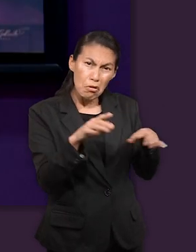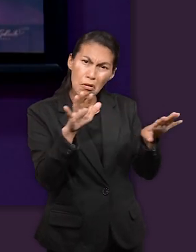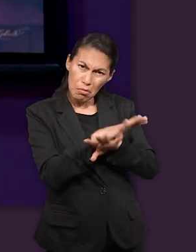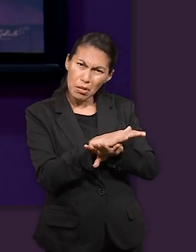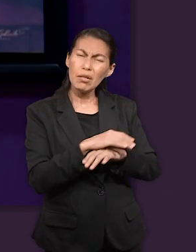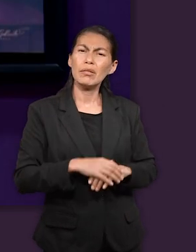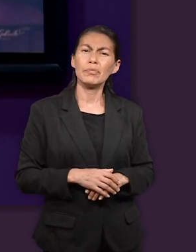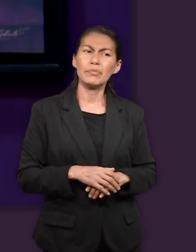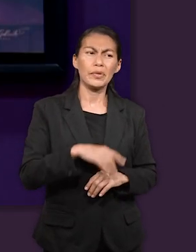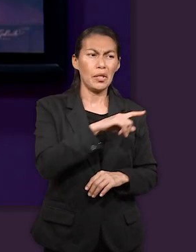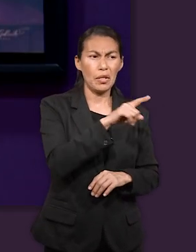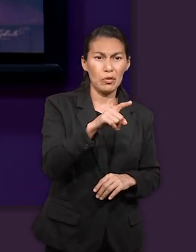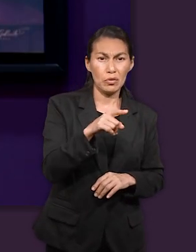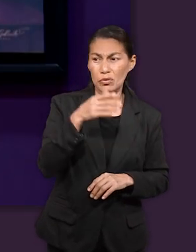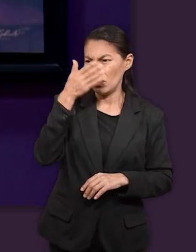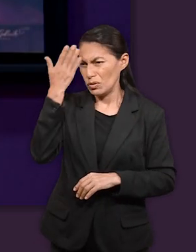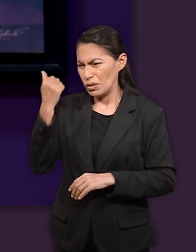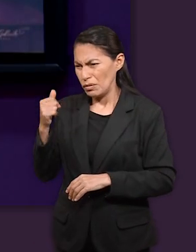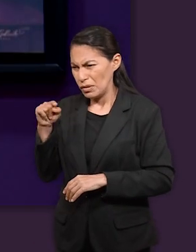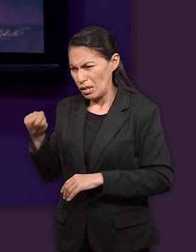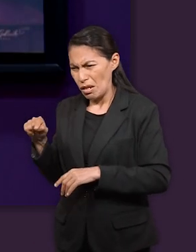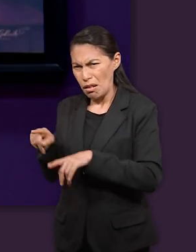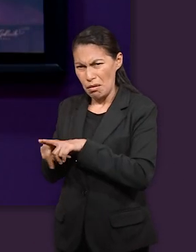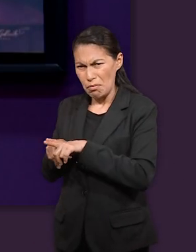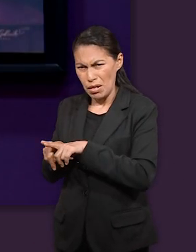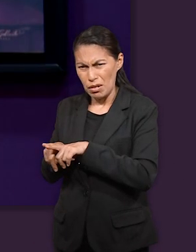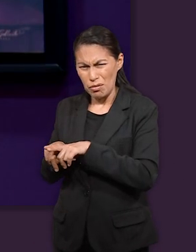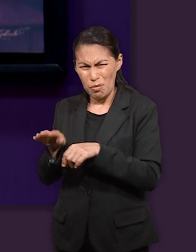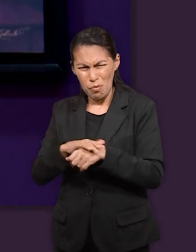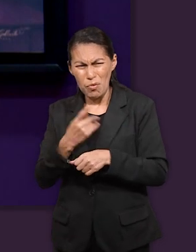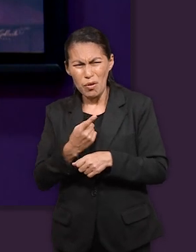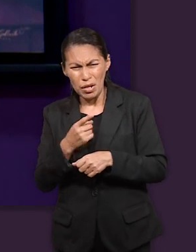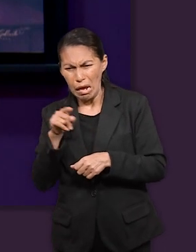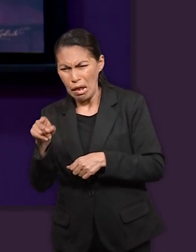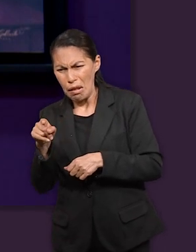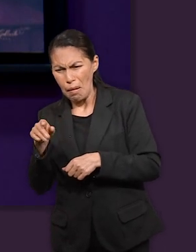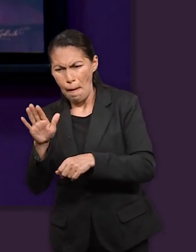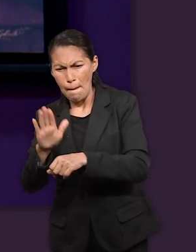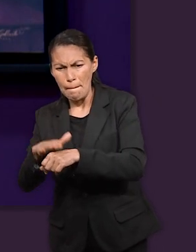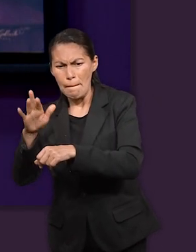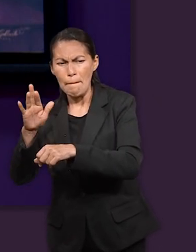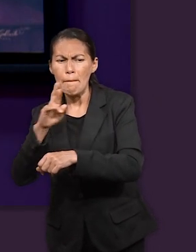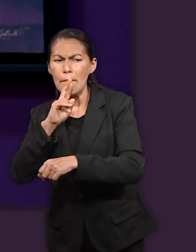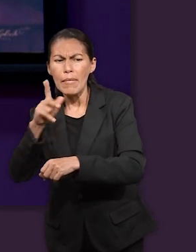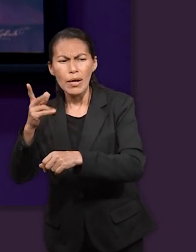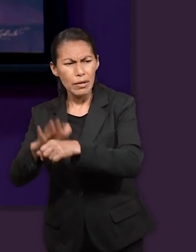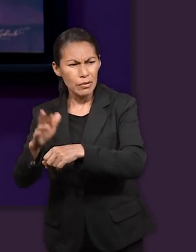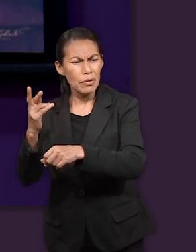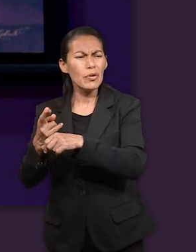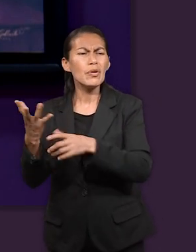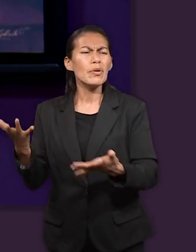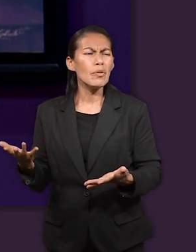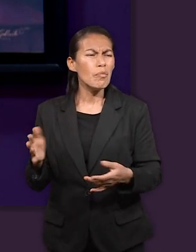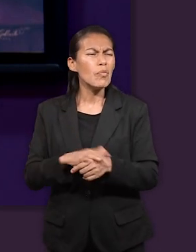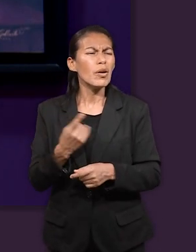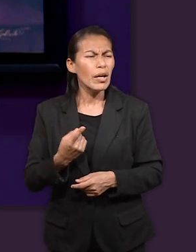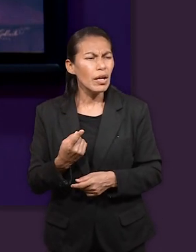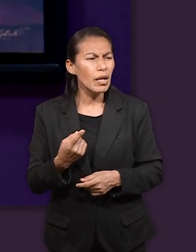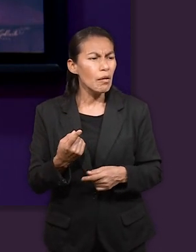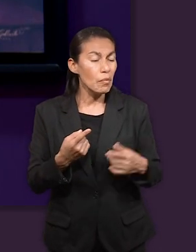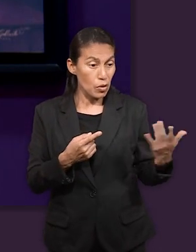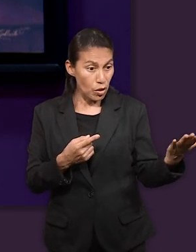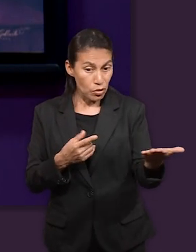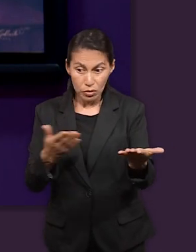porque a pesar que ellos sin saber que era su hermano y daba cierta preferencia a Benjamín y